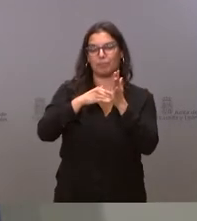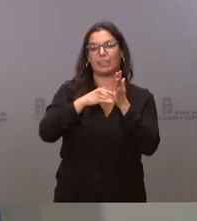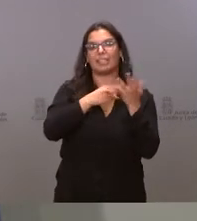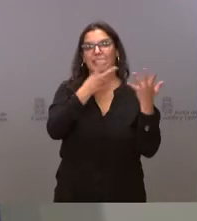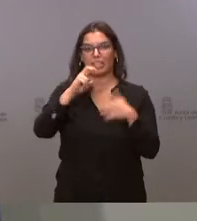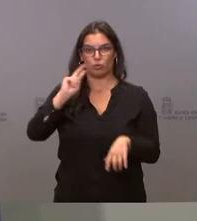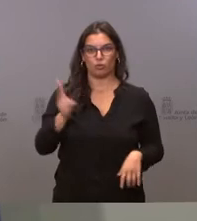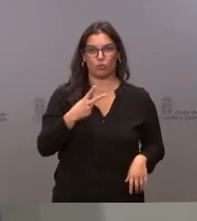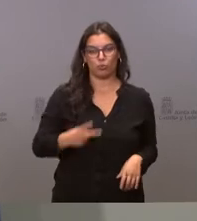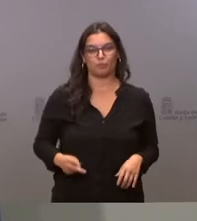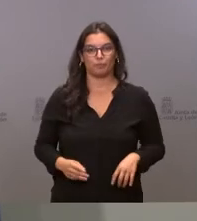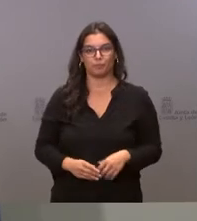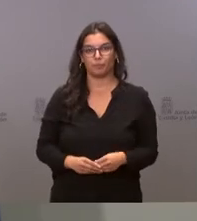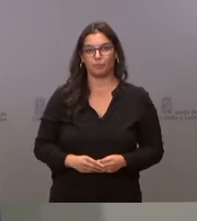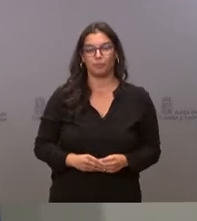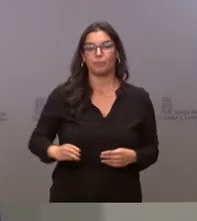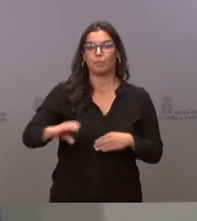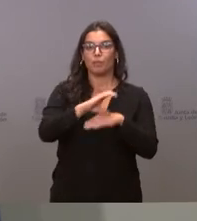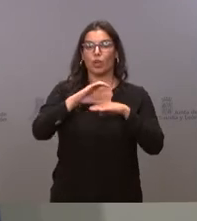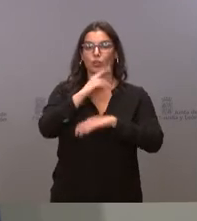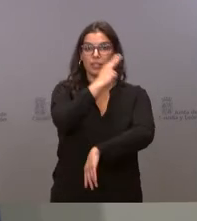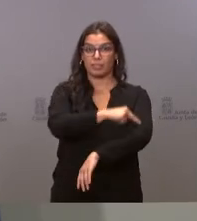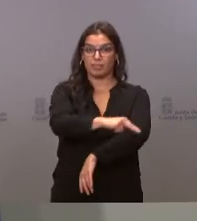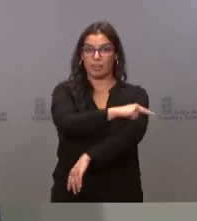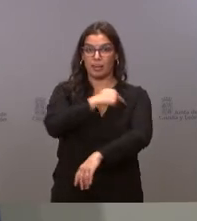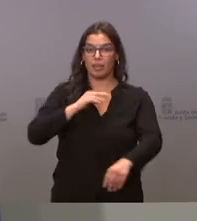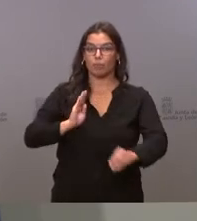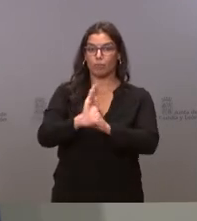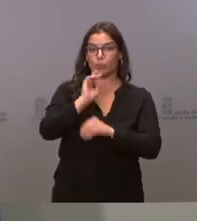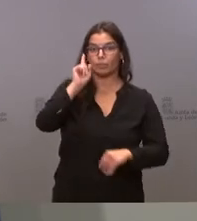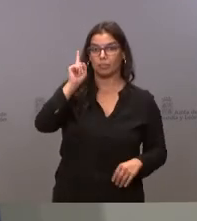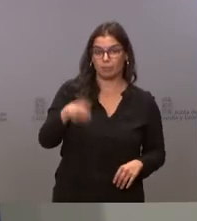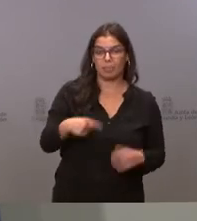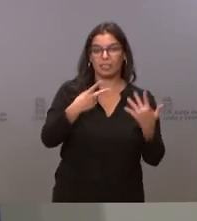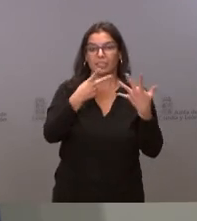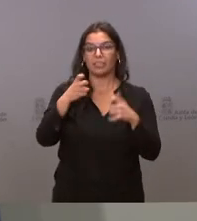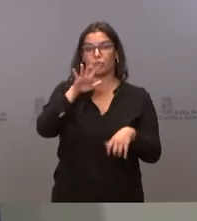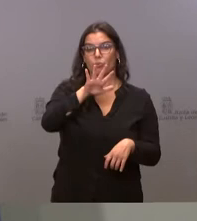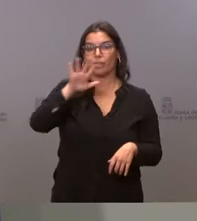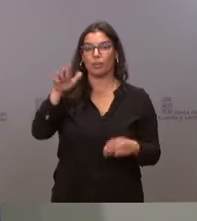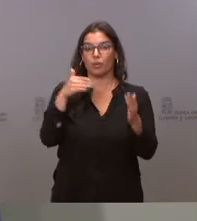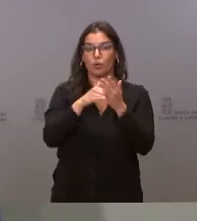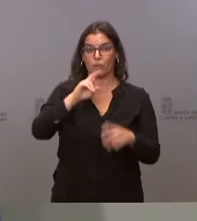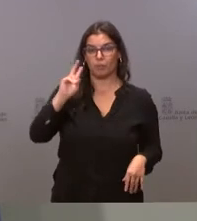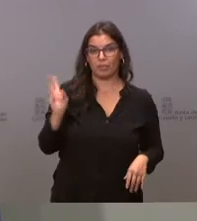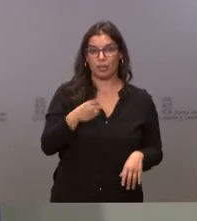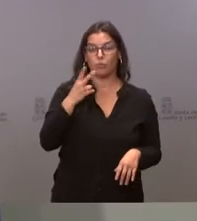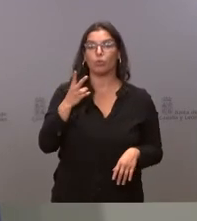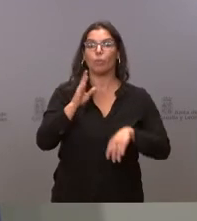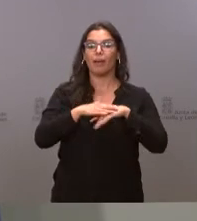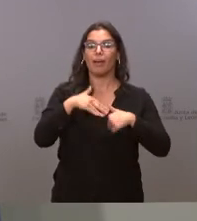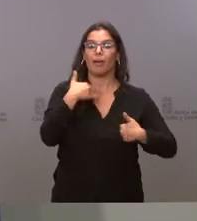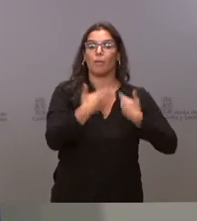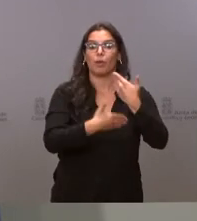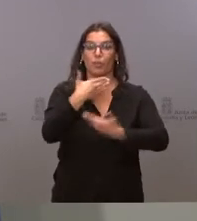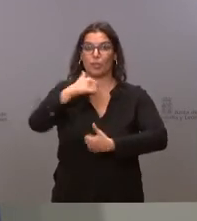euros. La Consejería de Sanidad destina también 755.000 euros en procedimientos